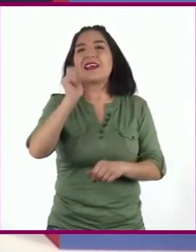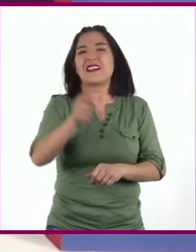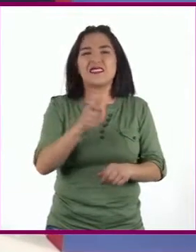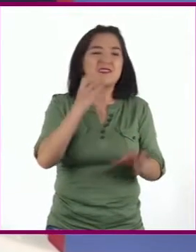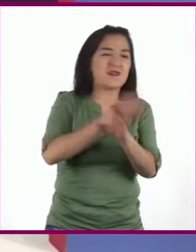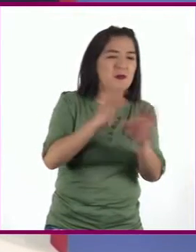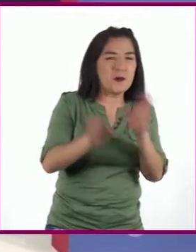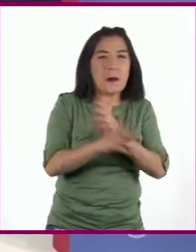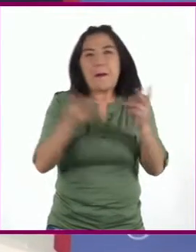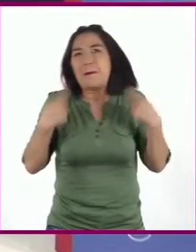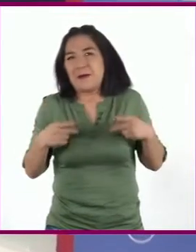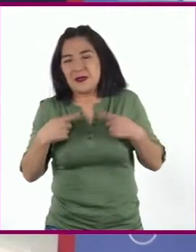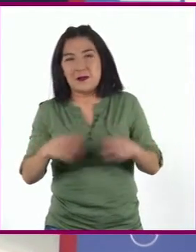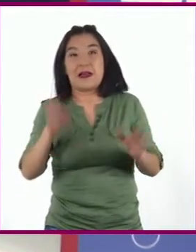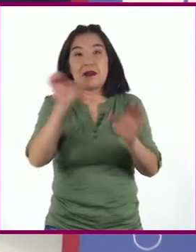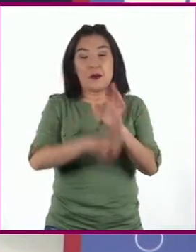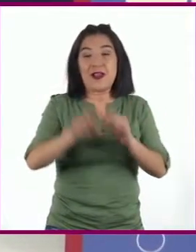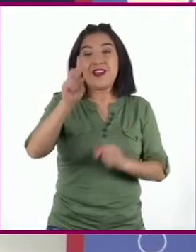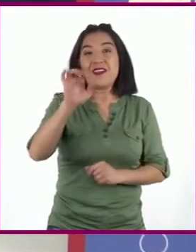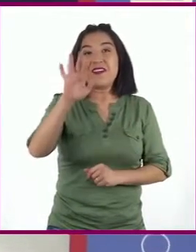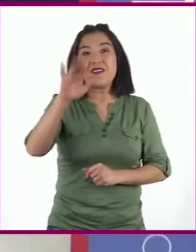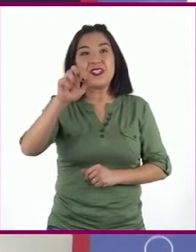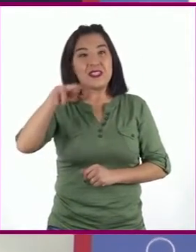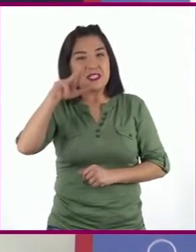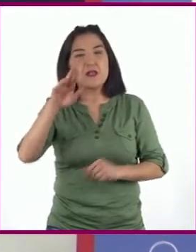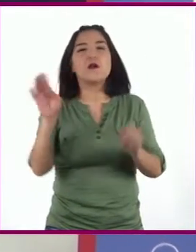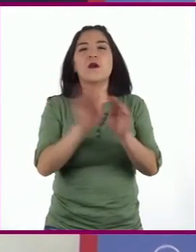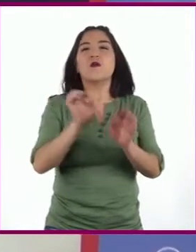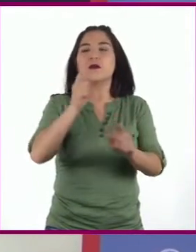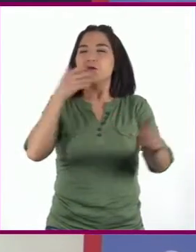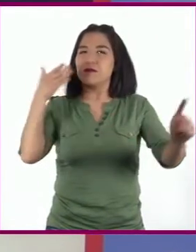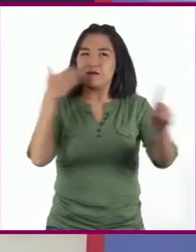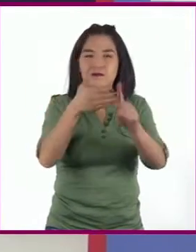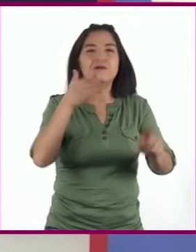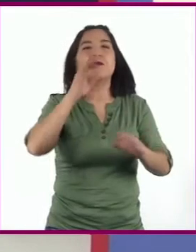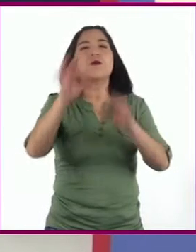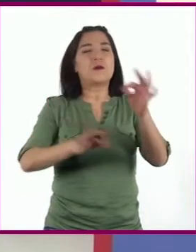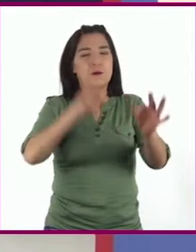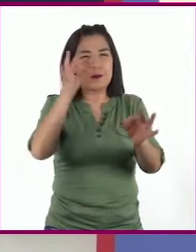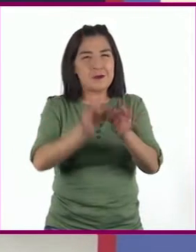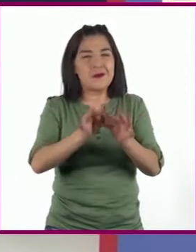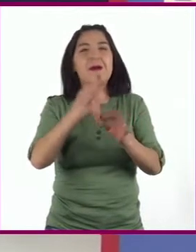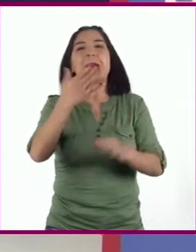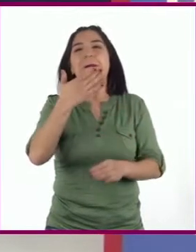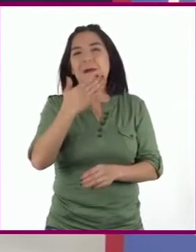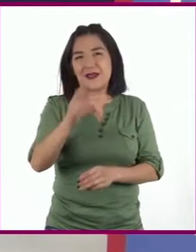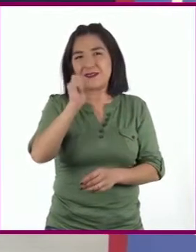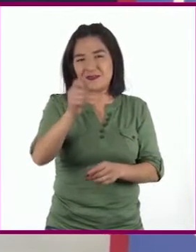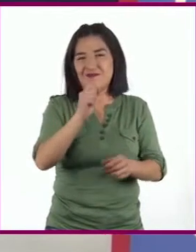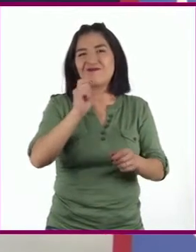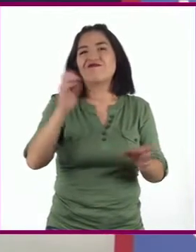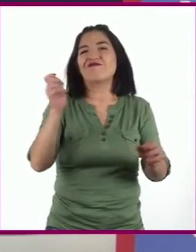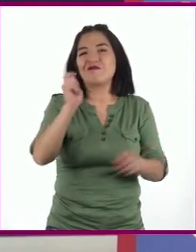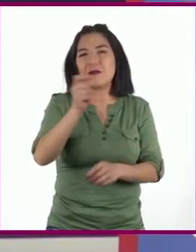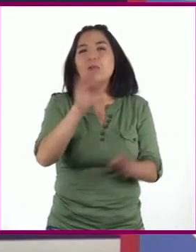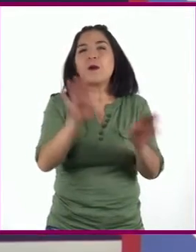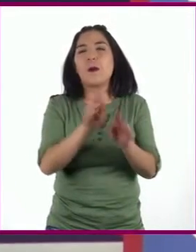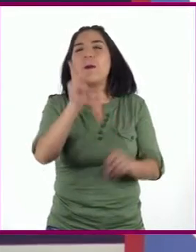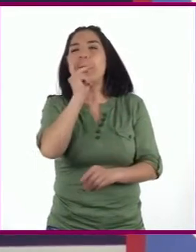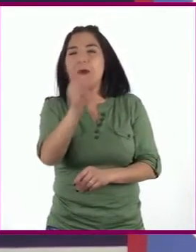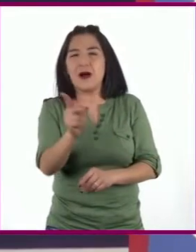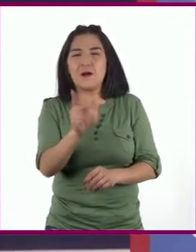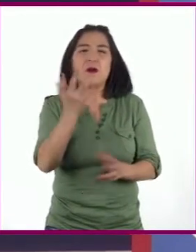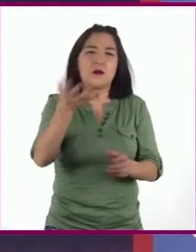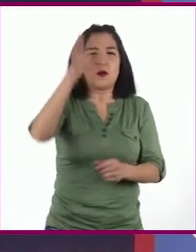Y cuando damos una definición, señalamos con claridad, exactitud y precisión el significado de una palabra